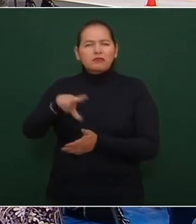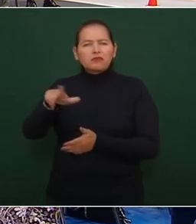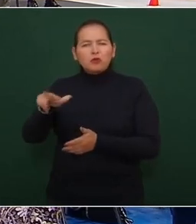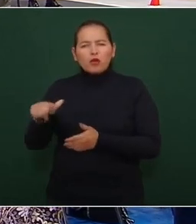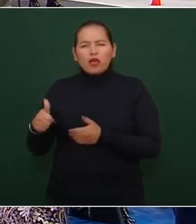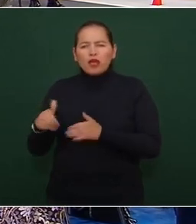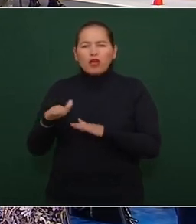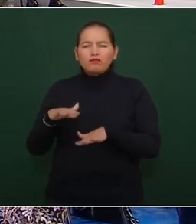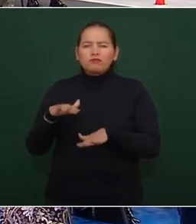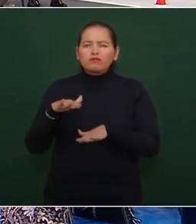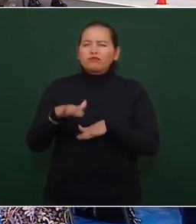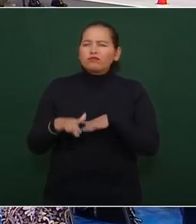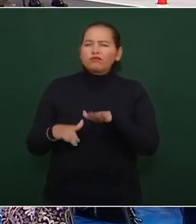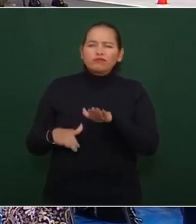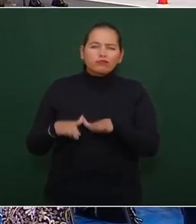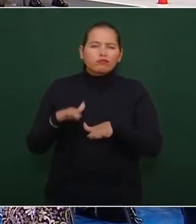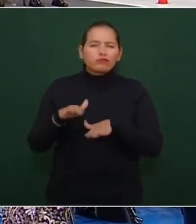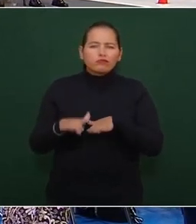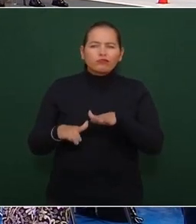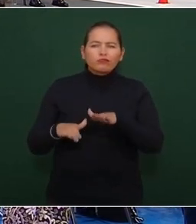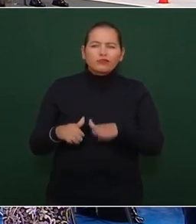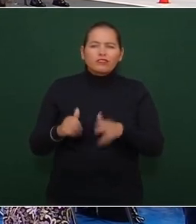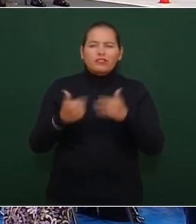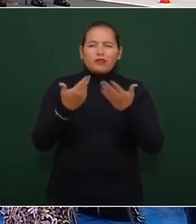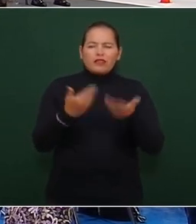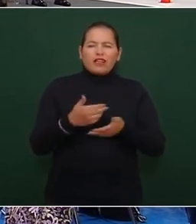hacia una hacienda